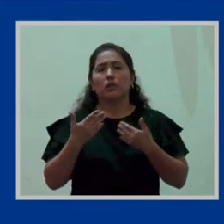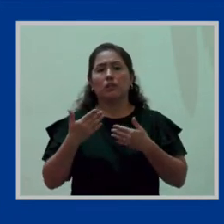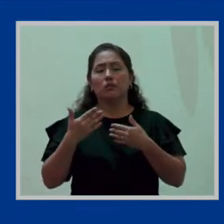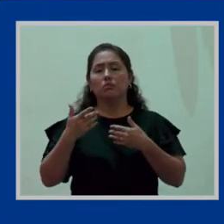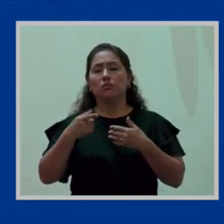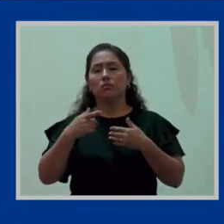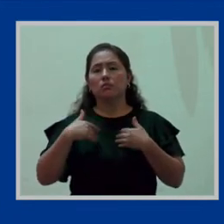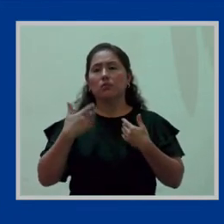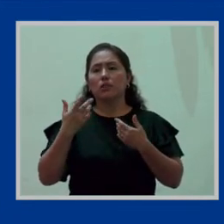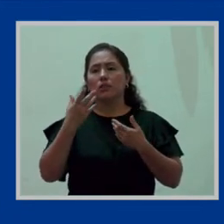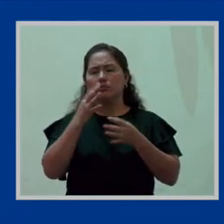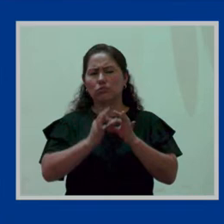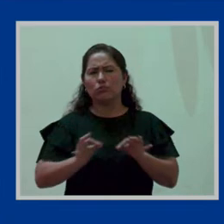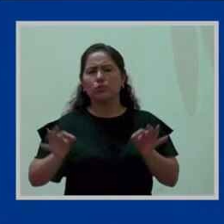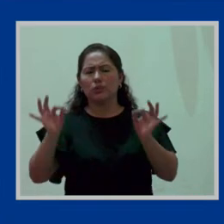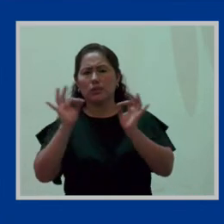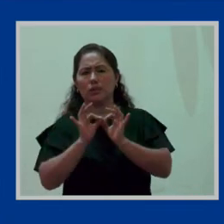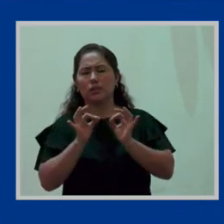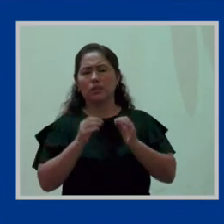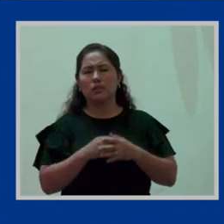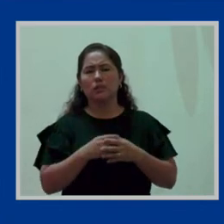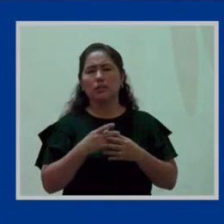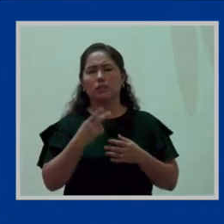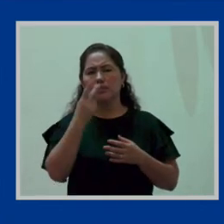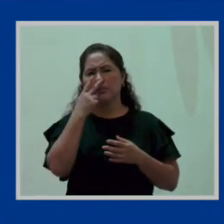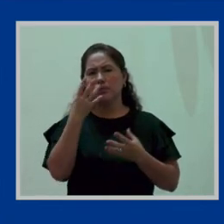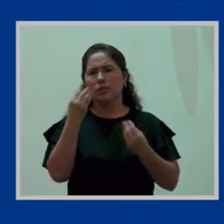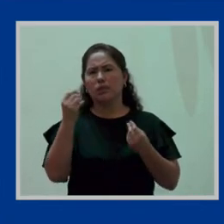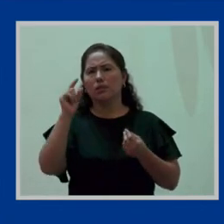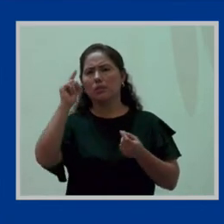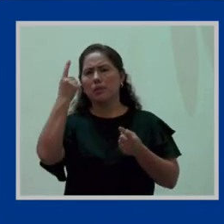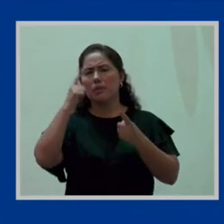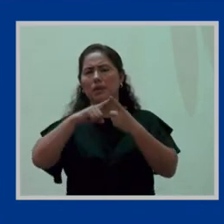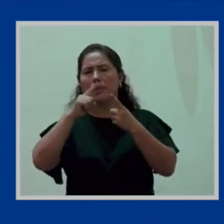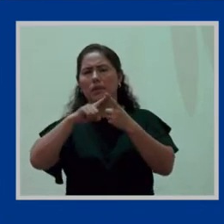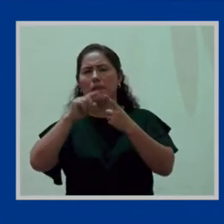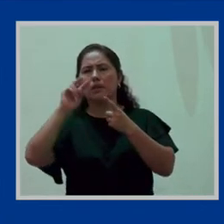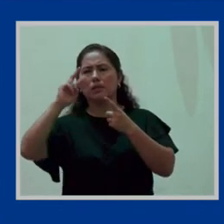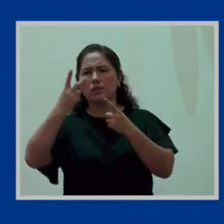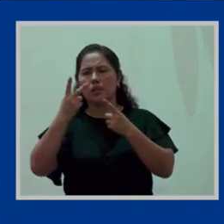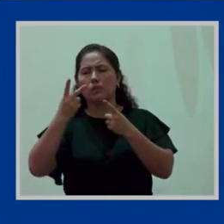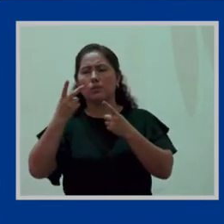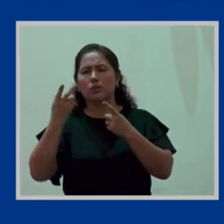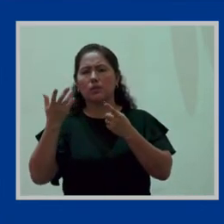criterios muy importantes, tanto en la primera como en la segunda intervención.